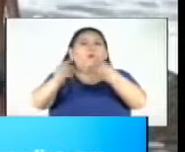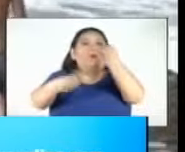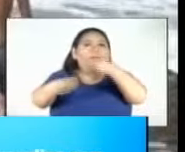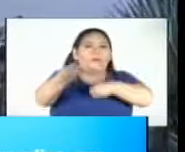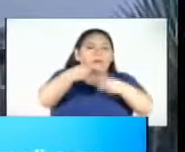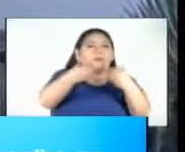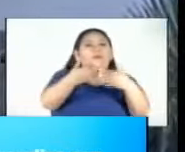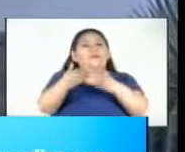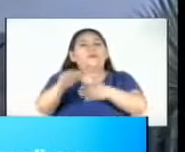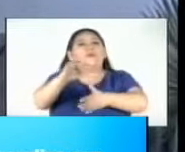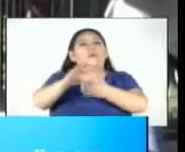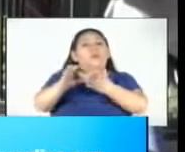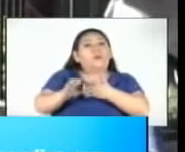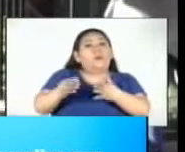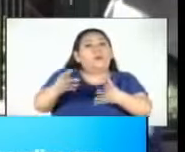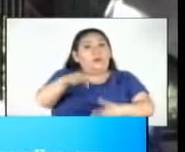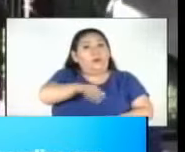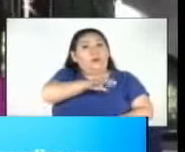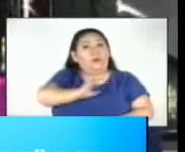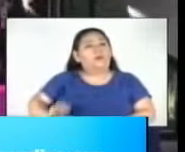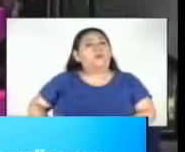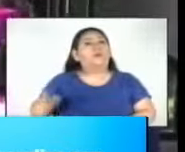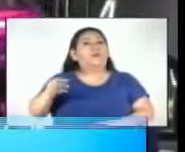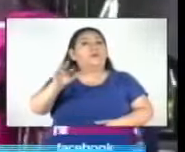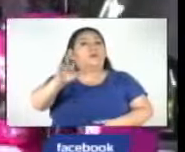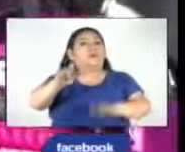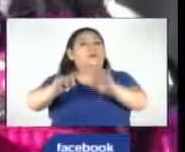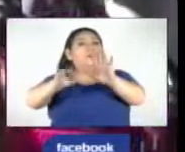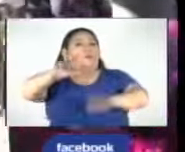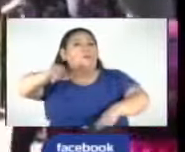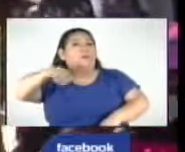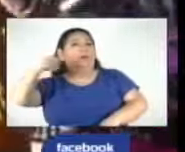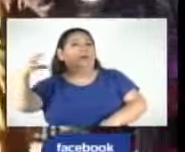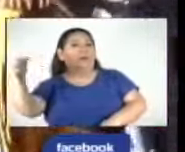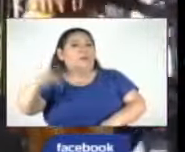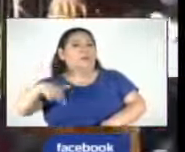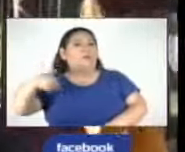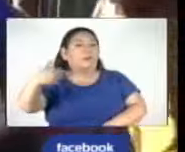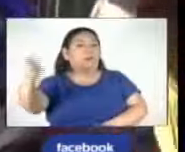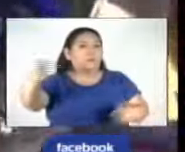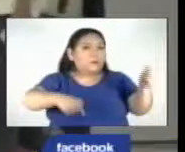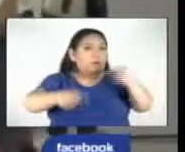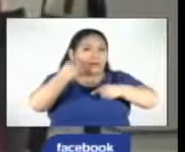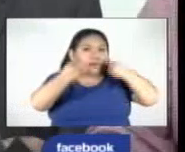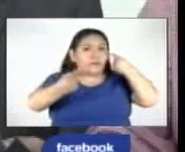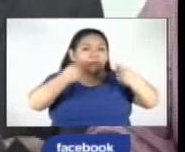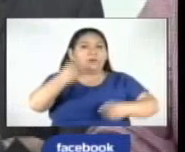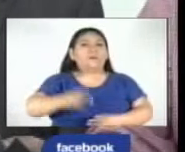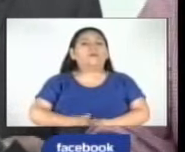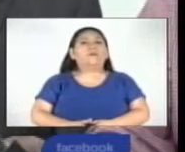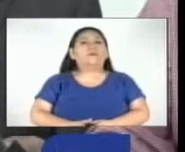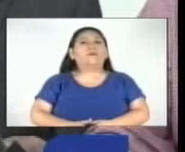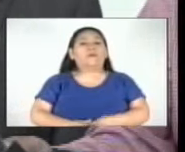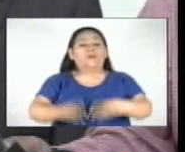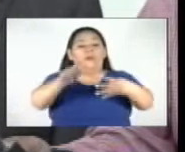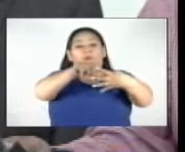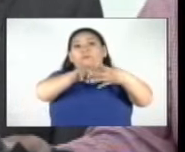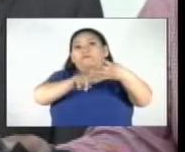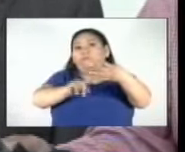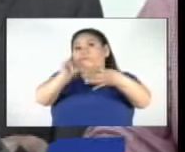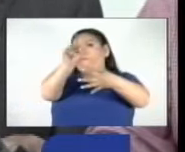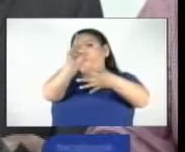gastronomía. El Salvador espera recibir 3.8 millones de turistas durante este año. Son cuatro grandes